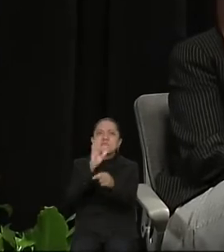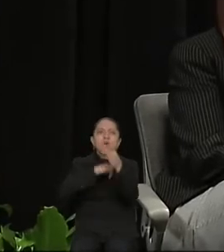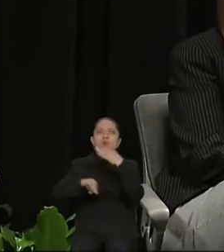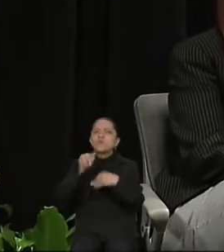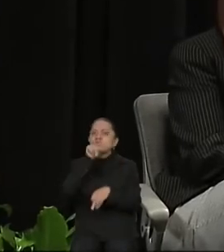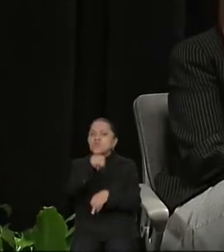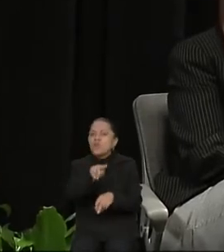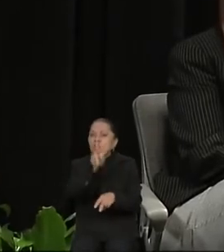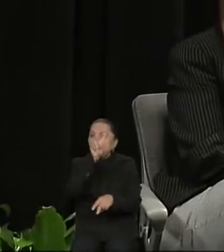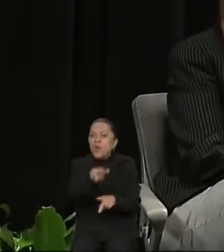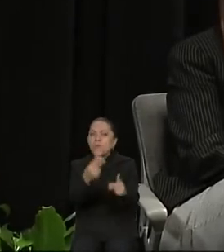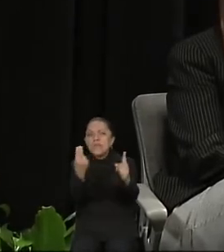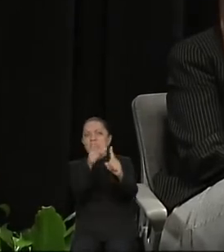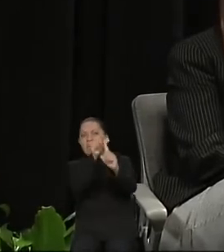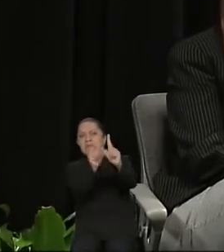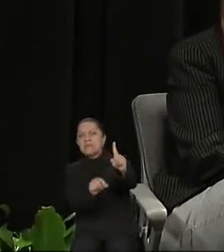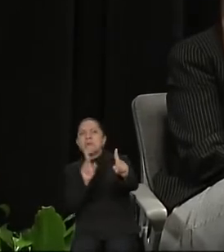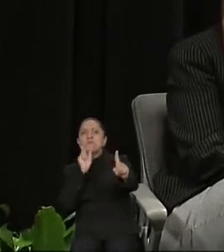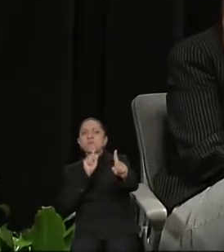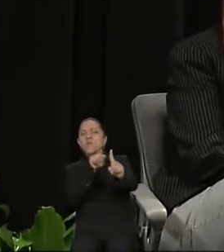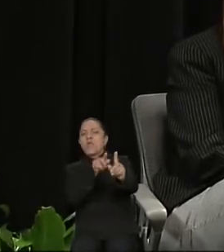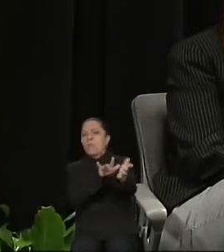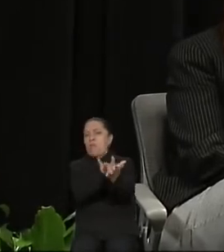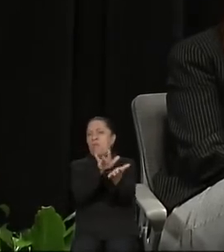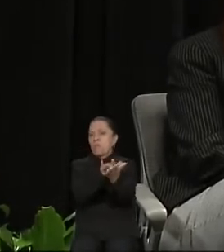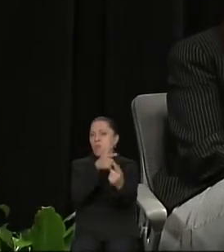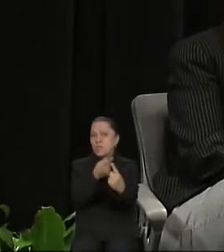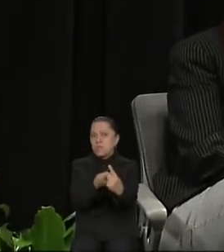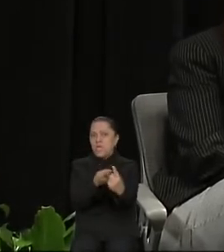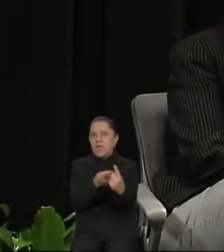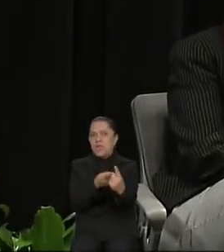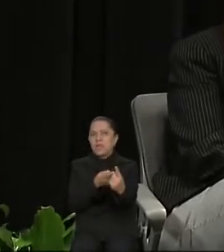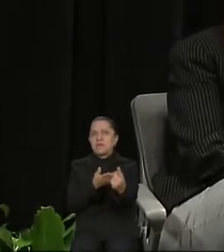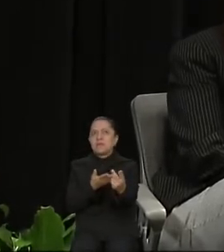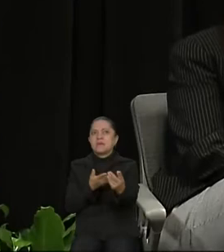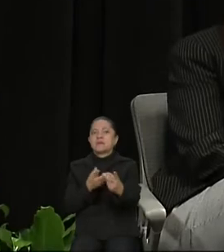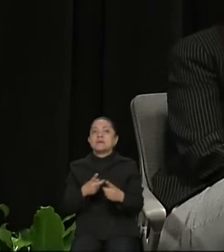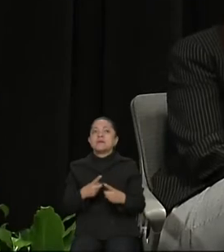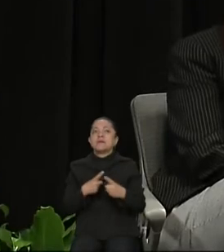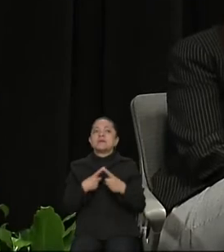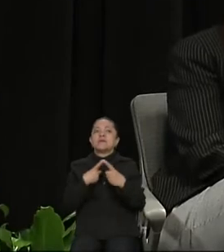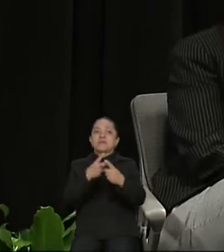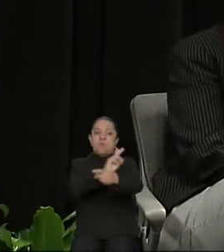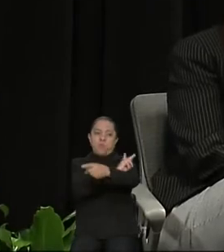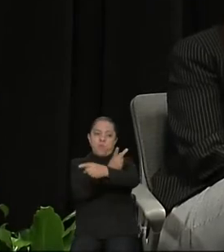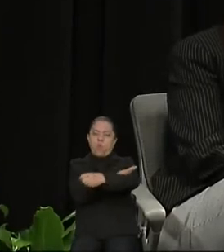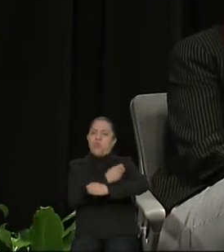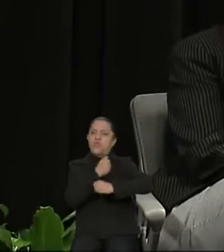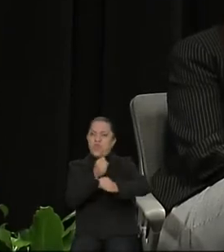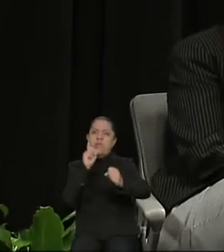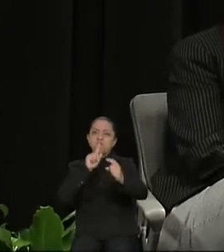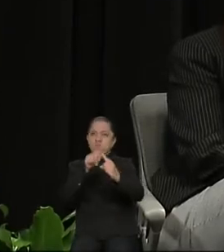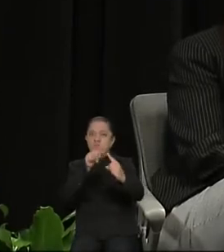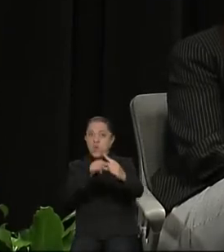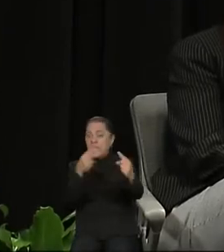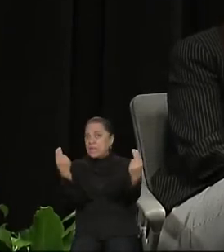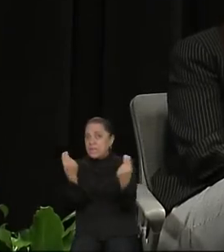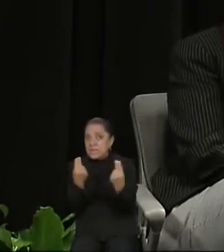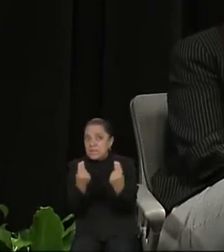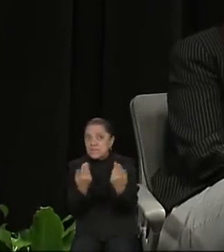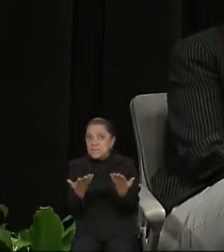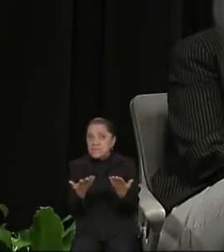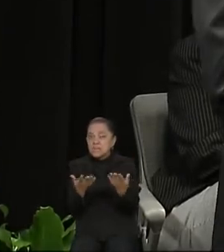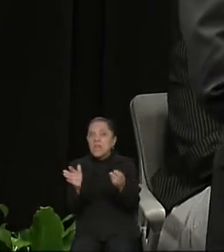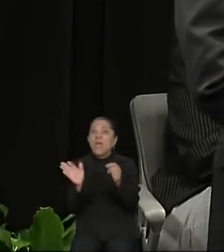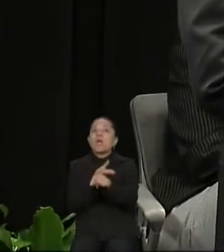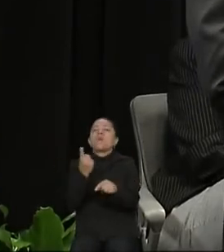necesita para apoyarla. Dale la... apoderar a la mujer, que es necesario, porque de una manera u